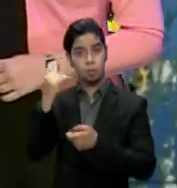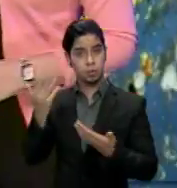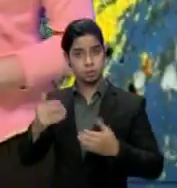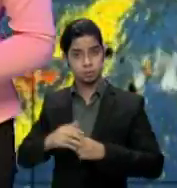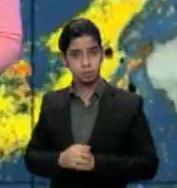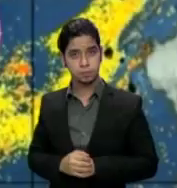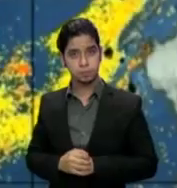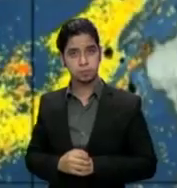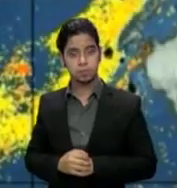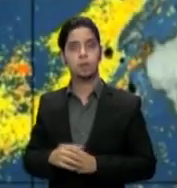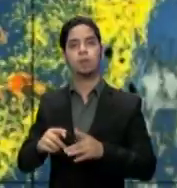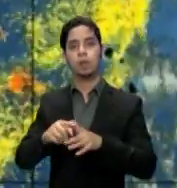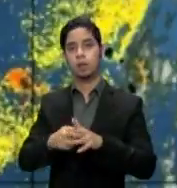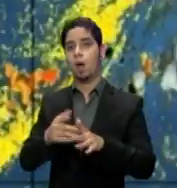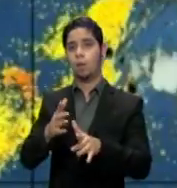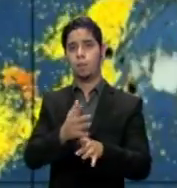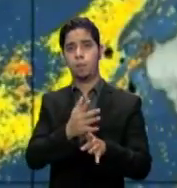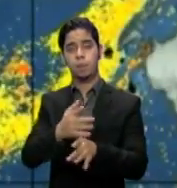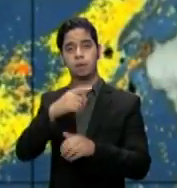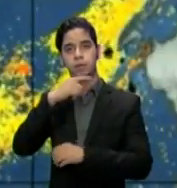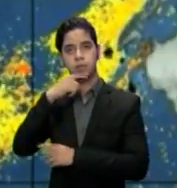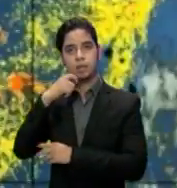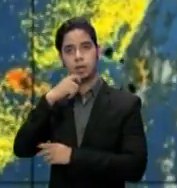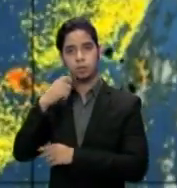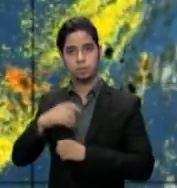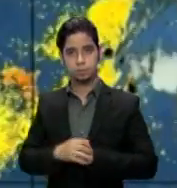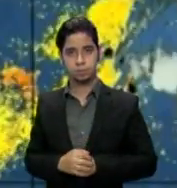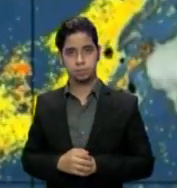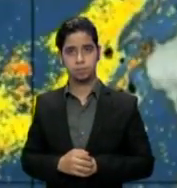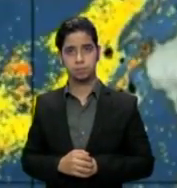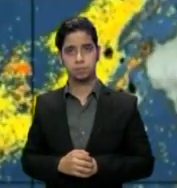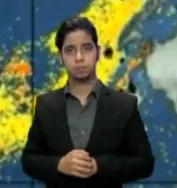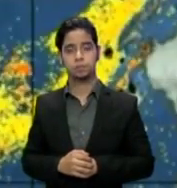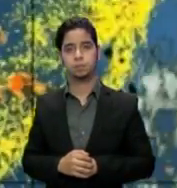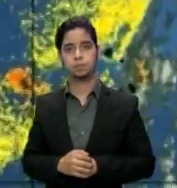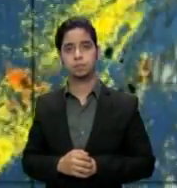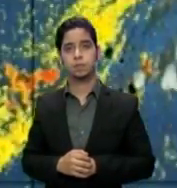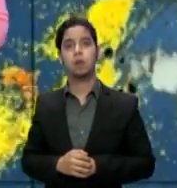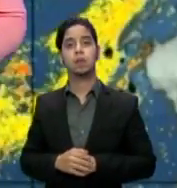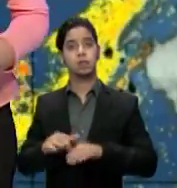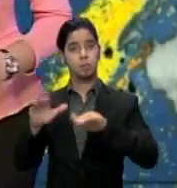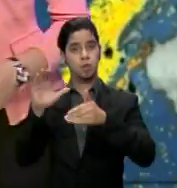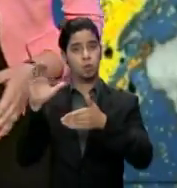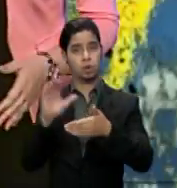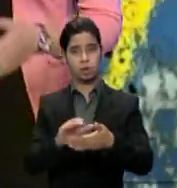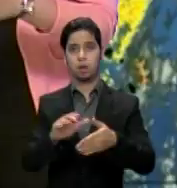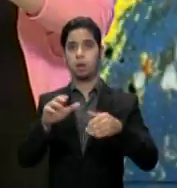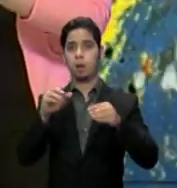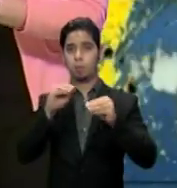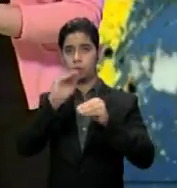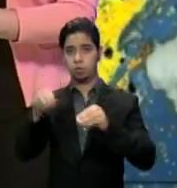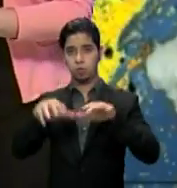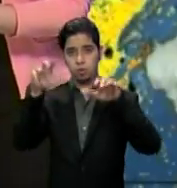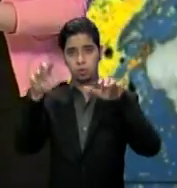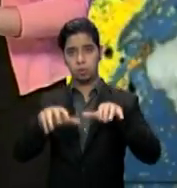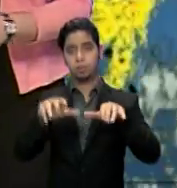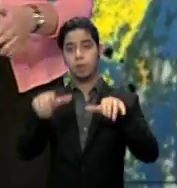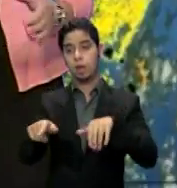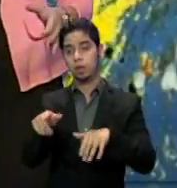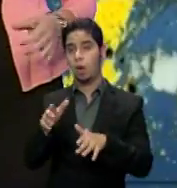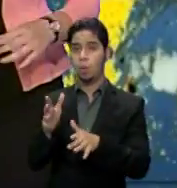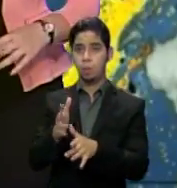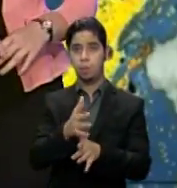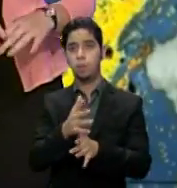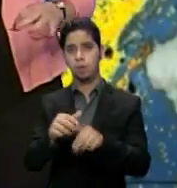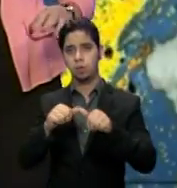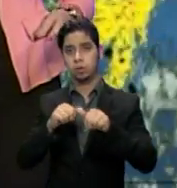aire seco a la región y limitaría algo la actividad de precipitación. Ya más adelante ese viento debe de continuar fluyendo del